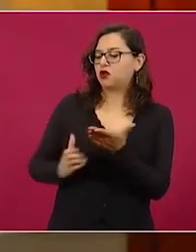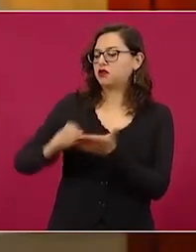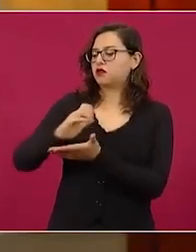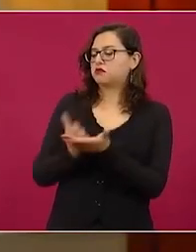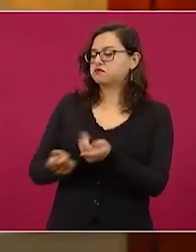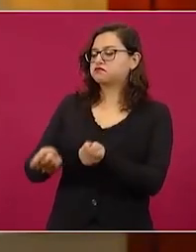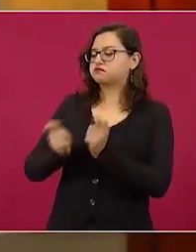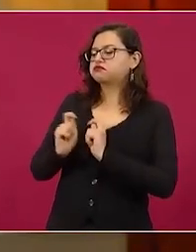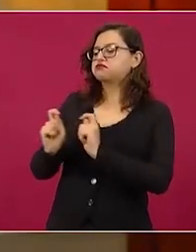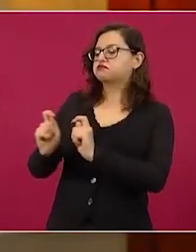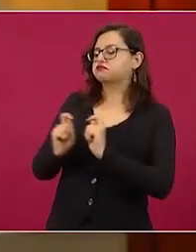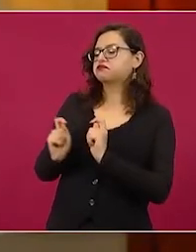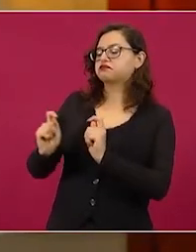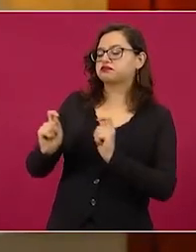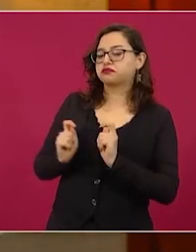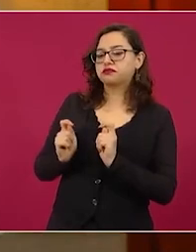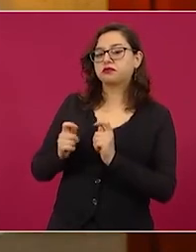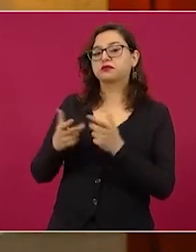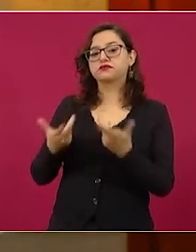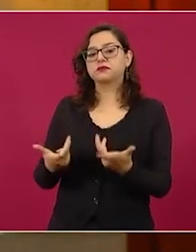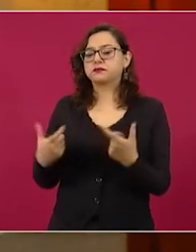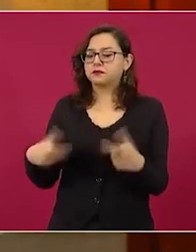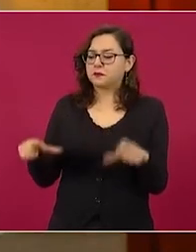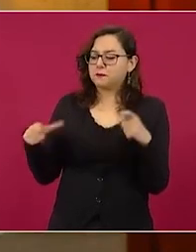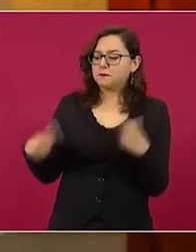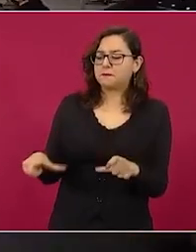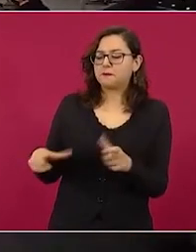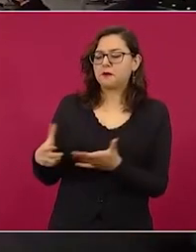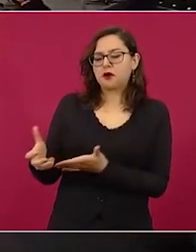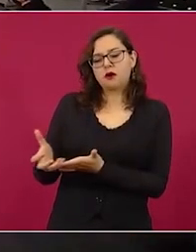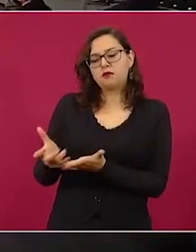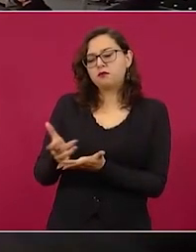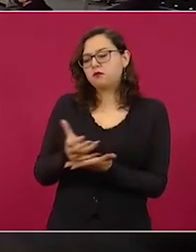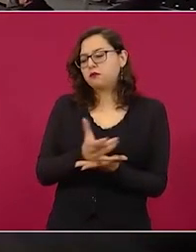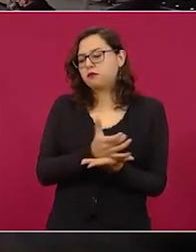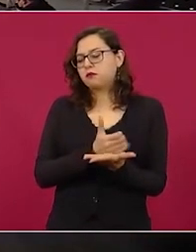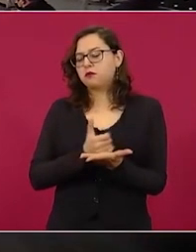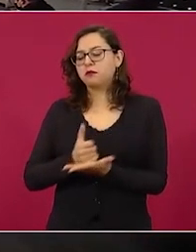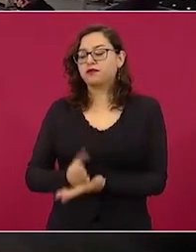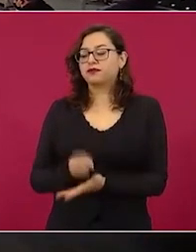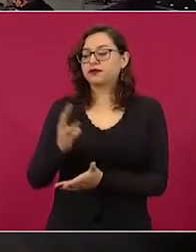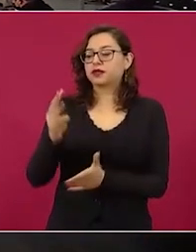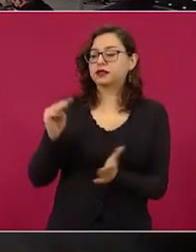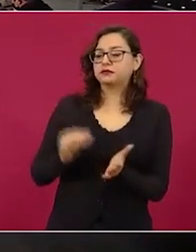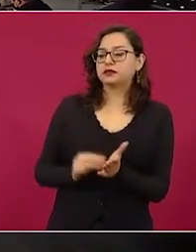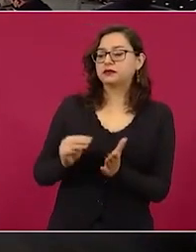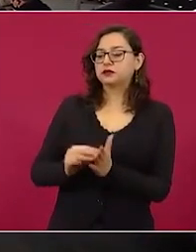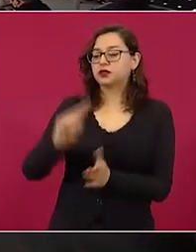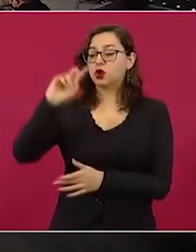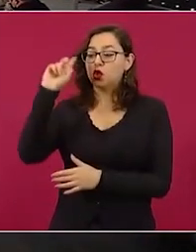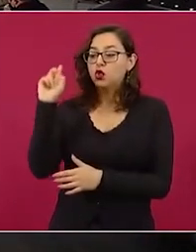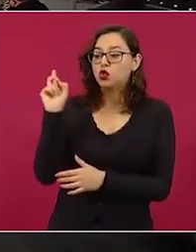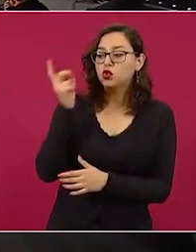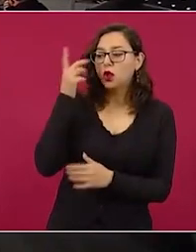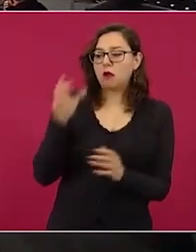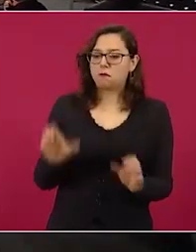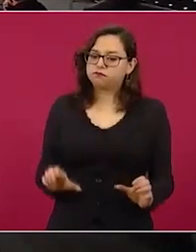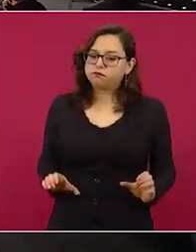contratos que le dieron ingresos por cerca de tres mil millones de dólares.